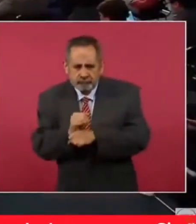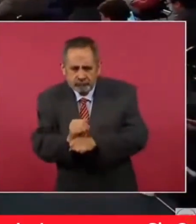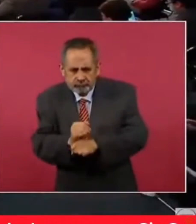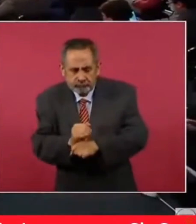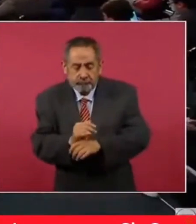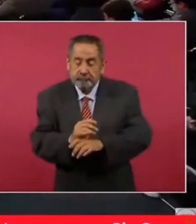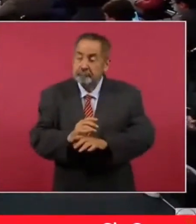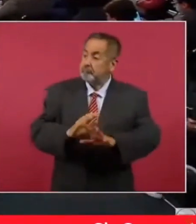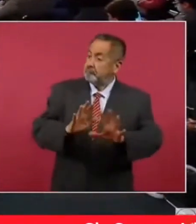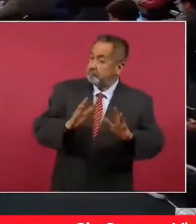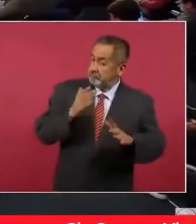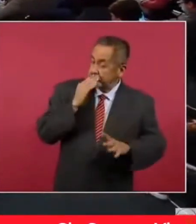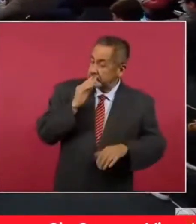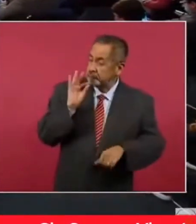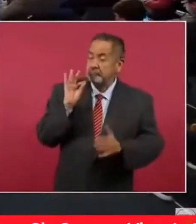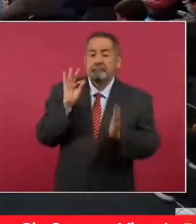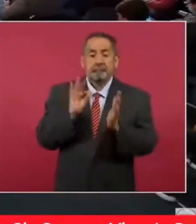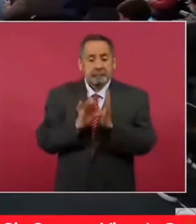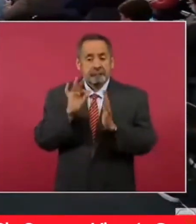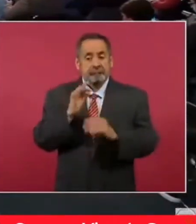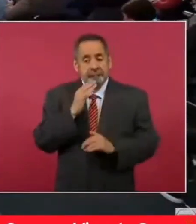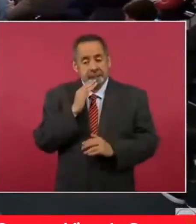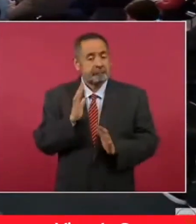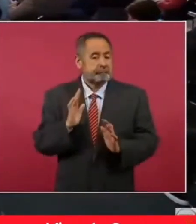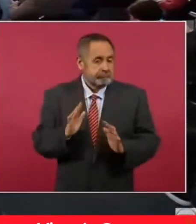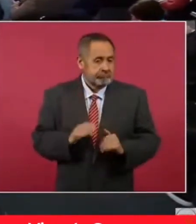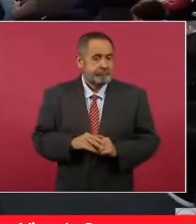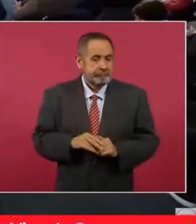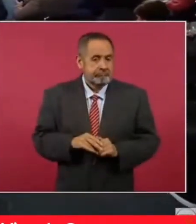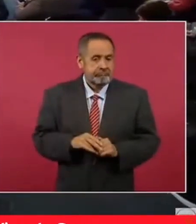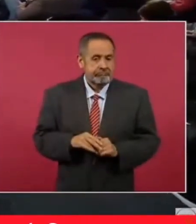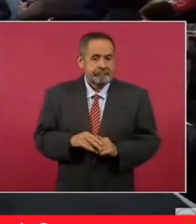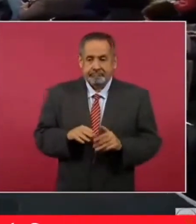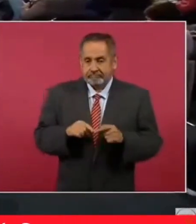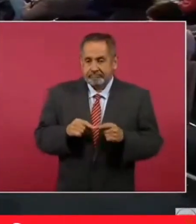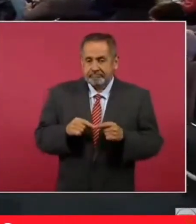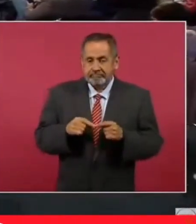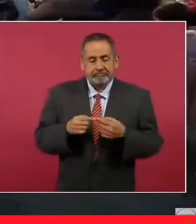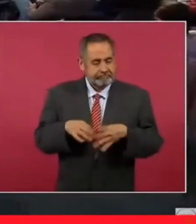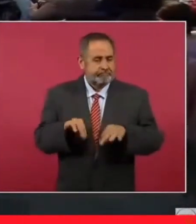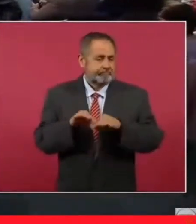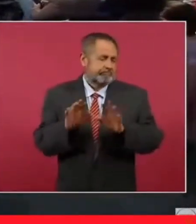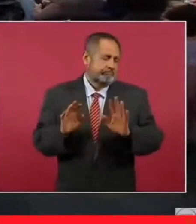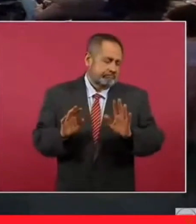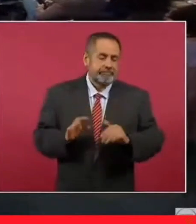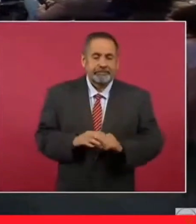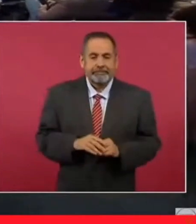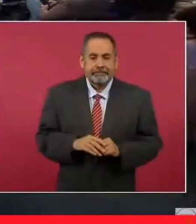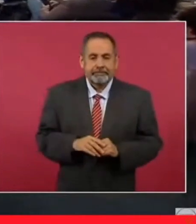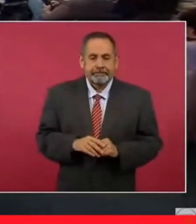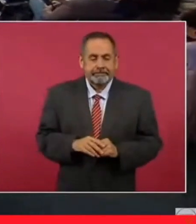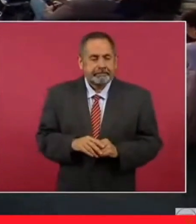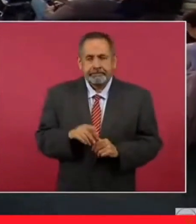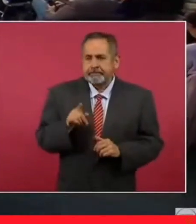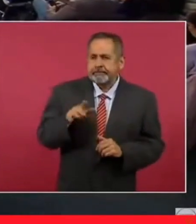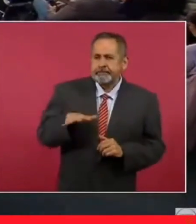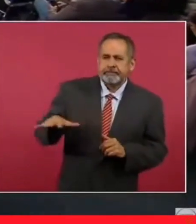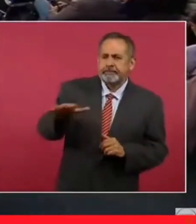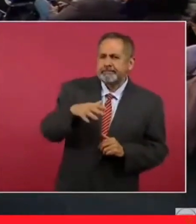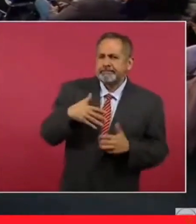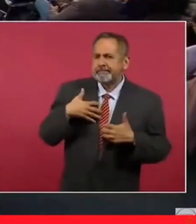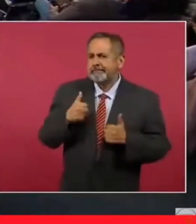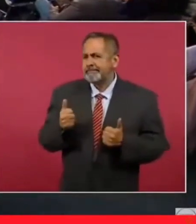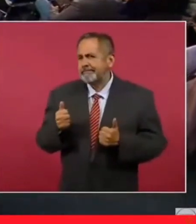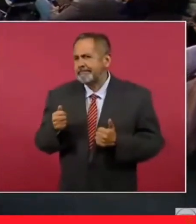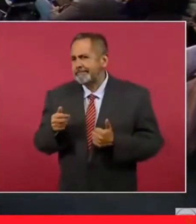pues, es un paso importante. entender un poco más lo que está